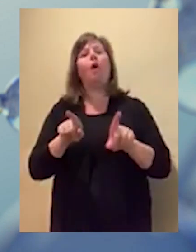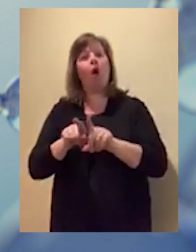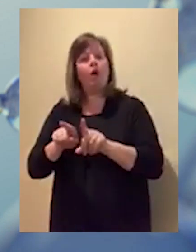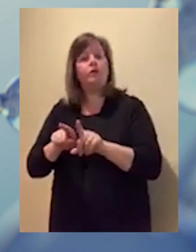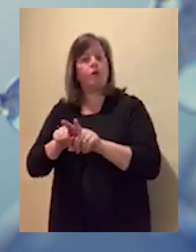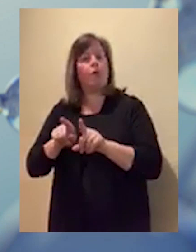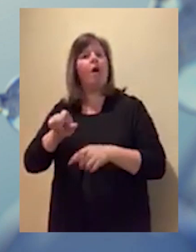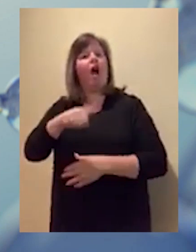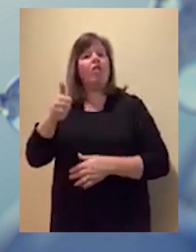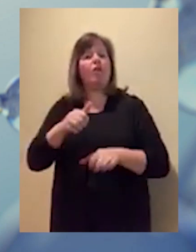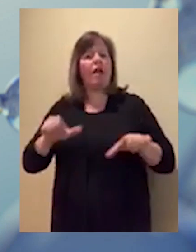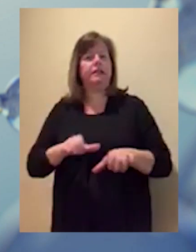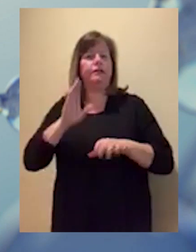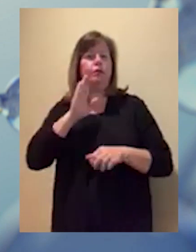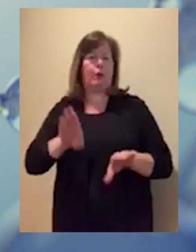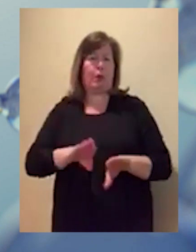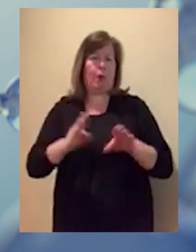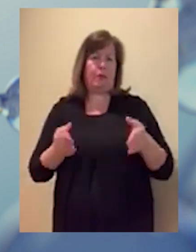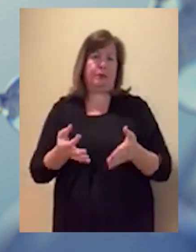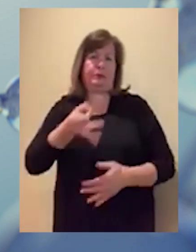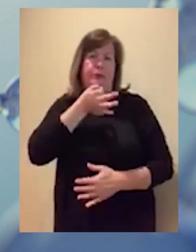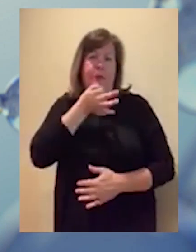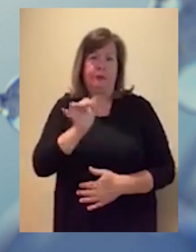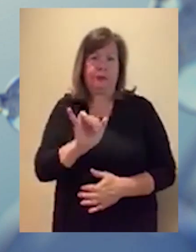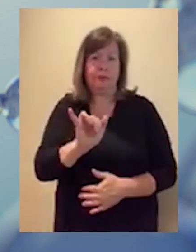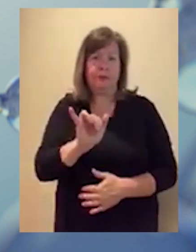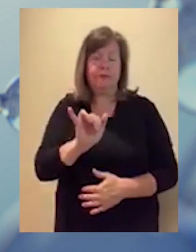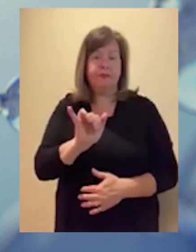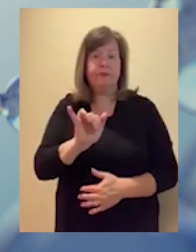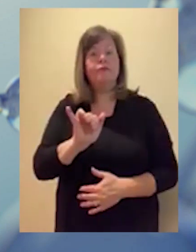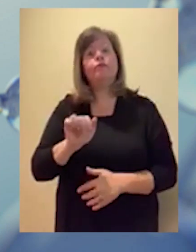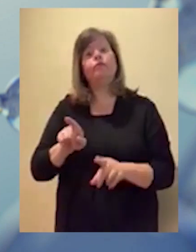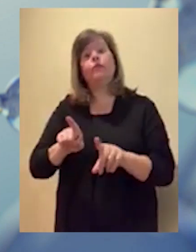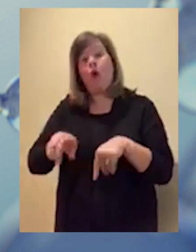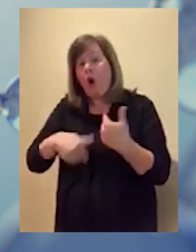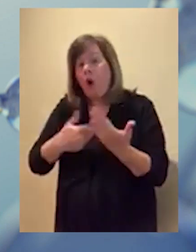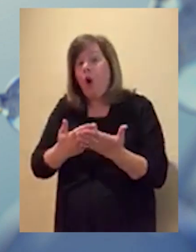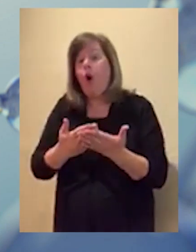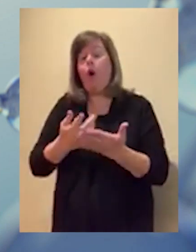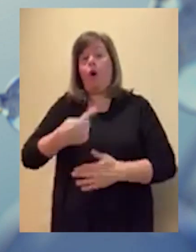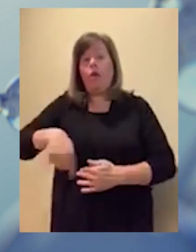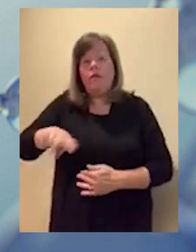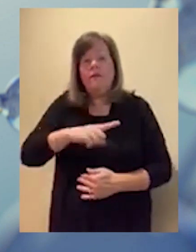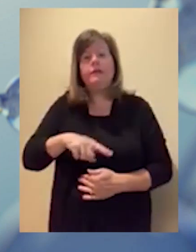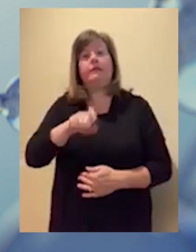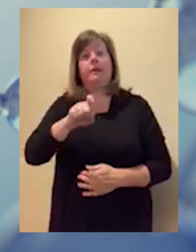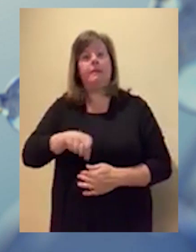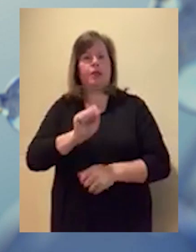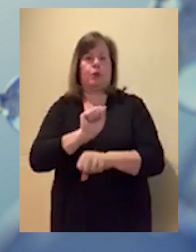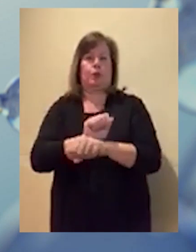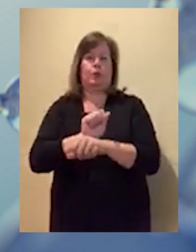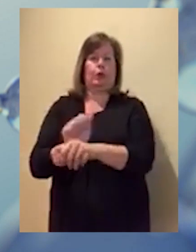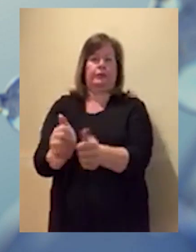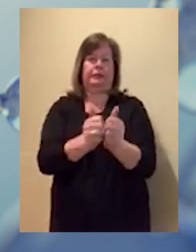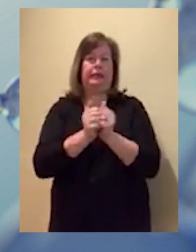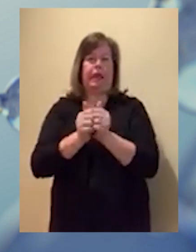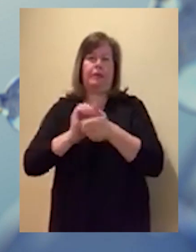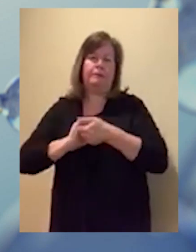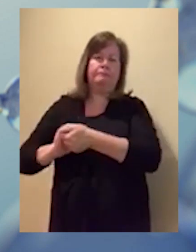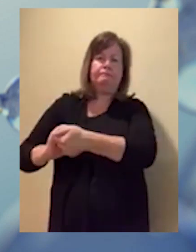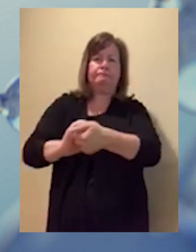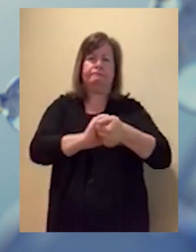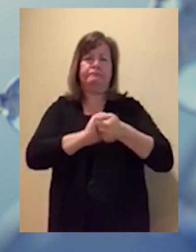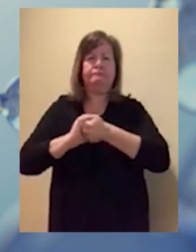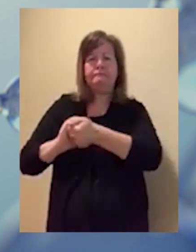manera oportuna. Y luego con suerte ver el resto de negocios y otras actividades en nuestra comunidad reabrir de